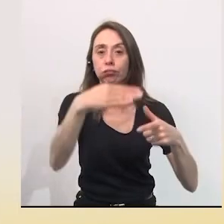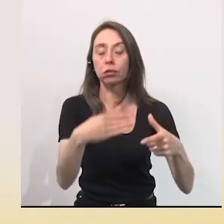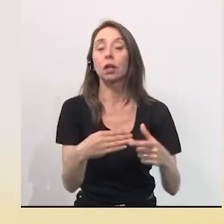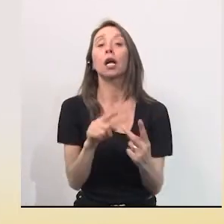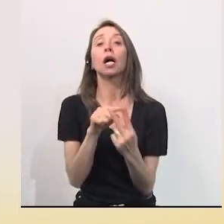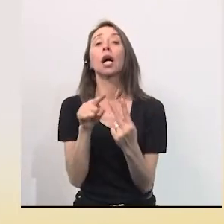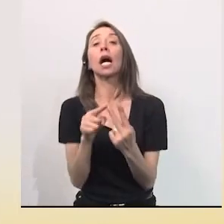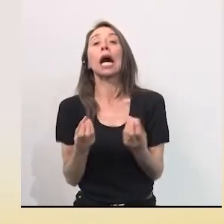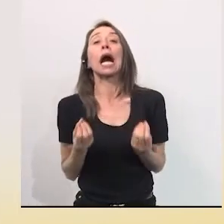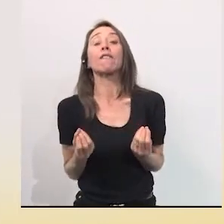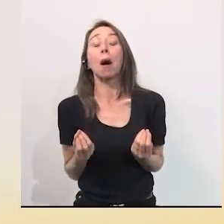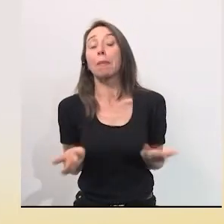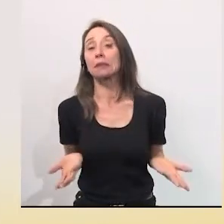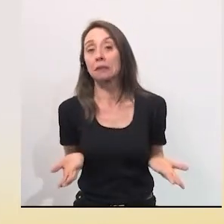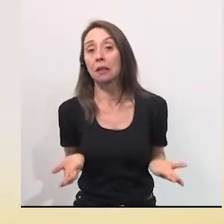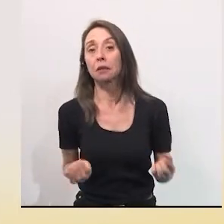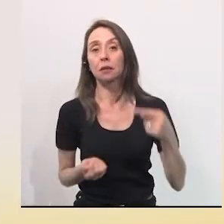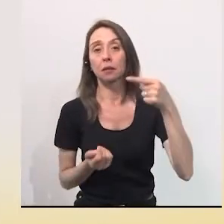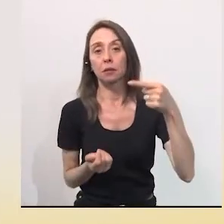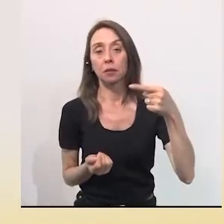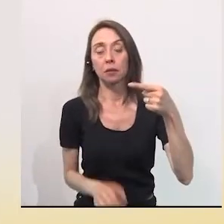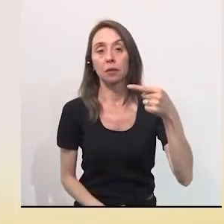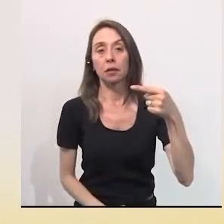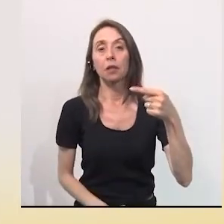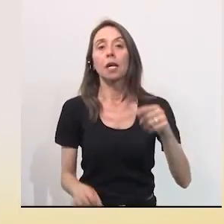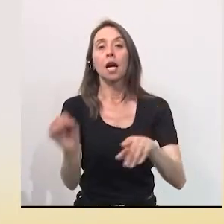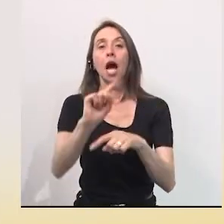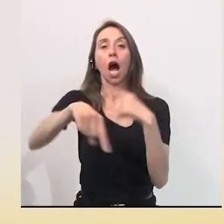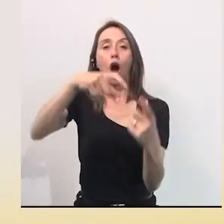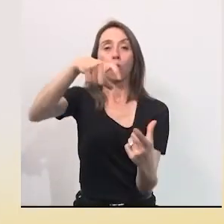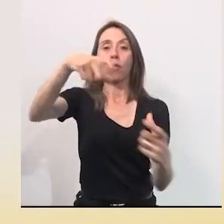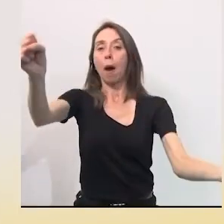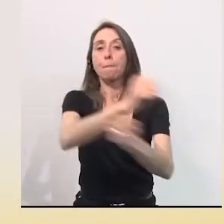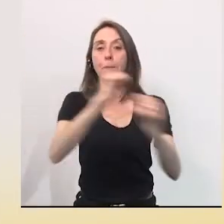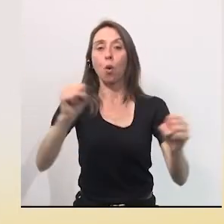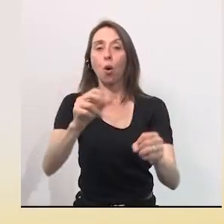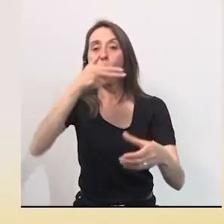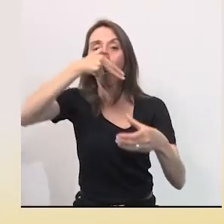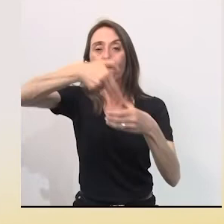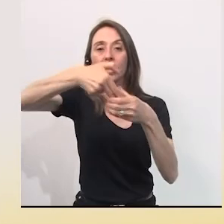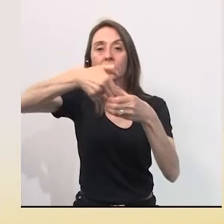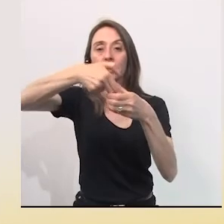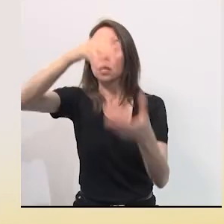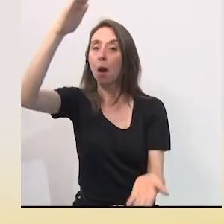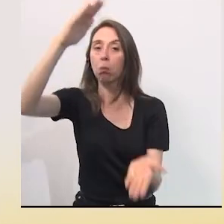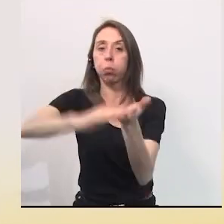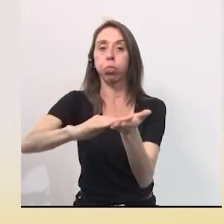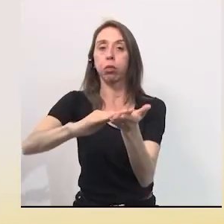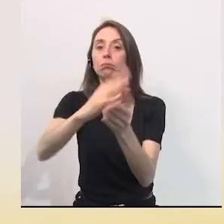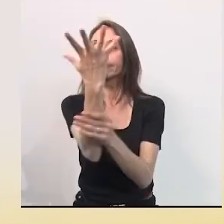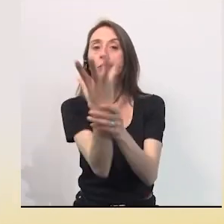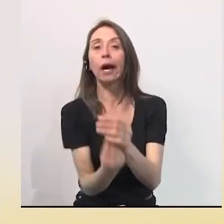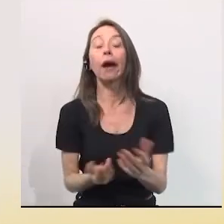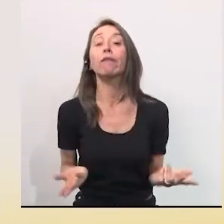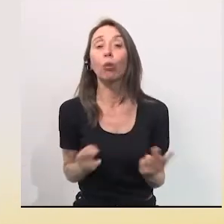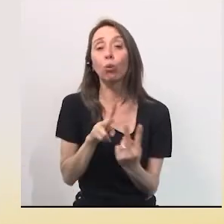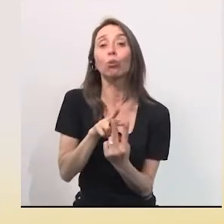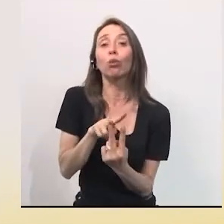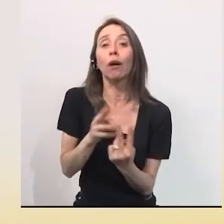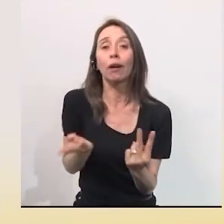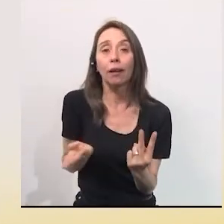ocurre? Bueno, puede ser un par de cosas. Los neumáticos explotan o se nos acaba el combustible.